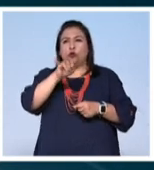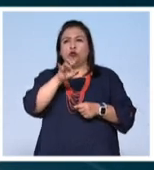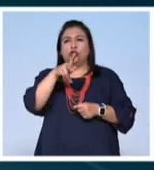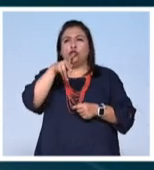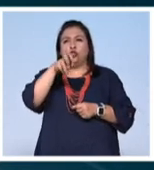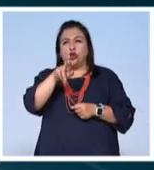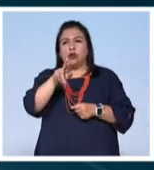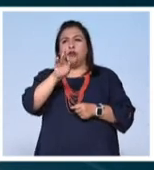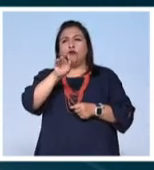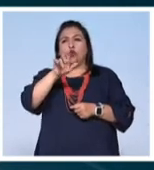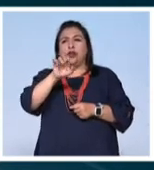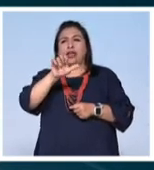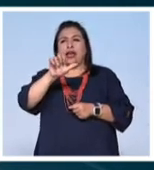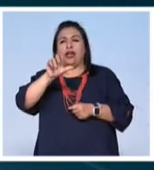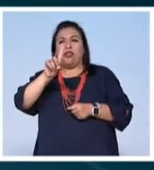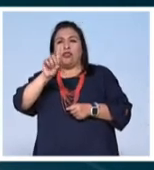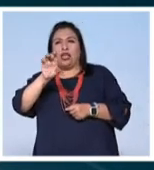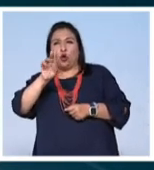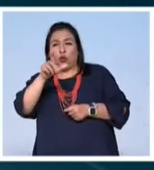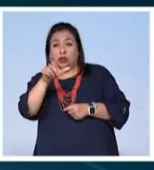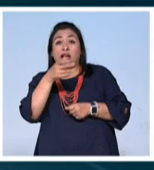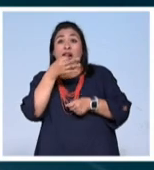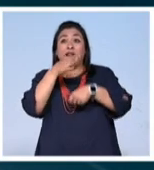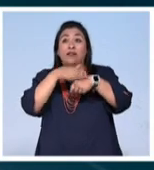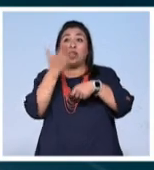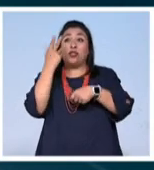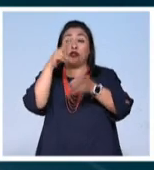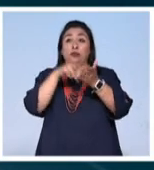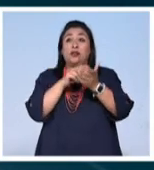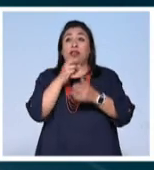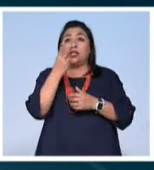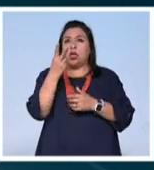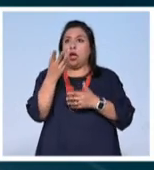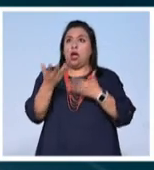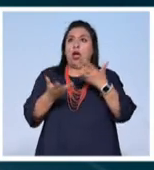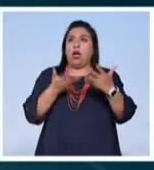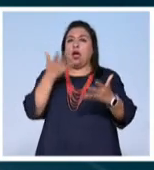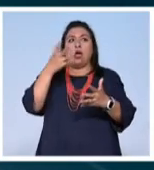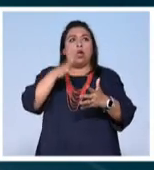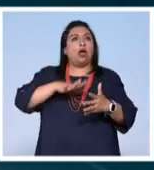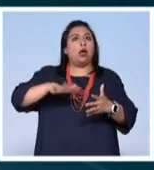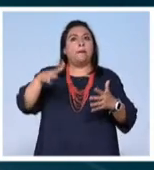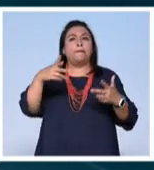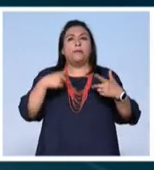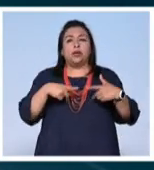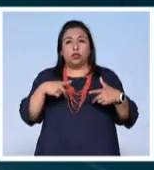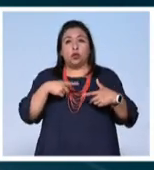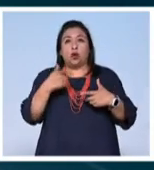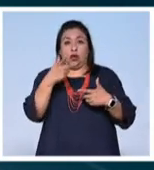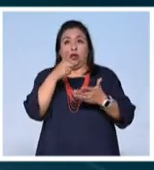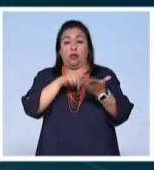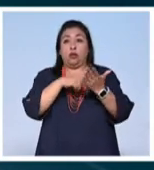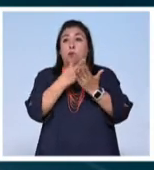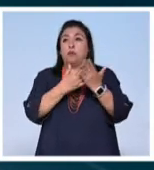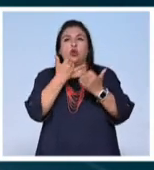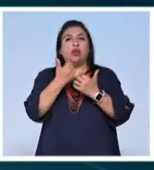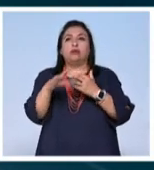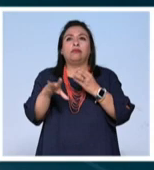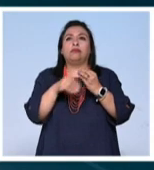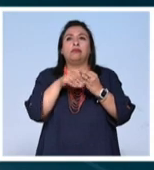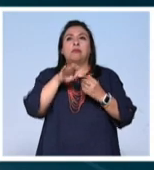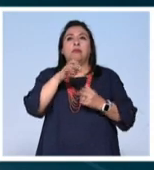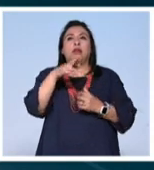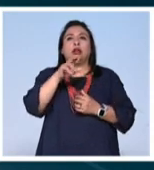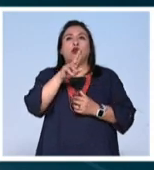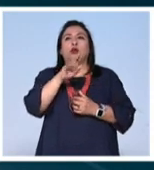una película que desde su anuncio en 2022 despertó polémica entre el público pues para este proyecto no se incluyó a